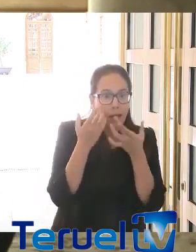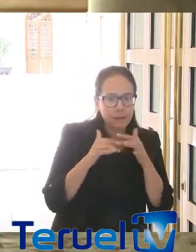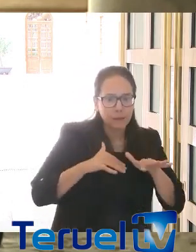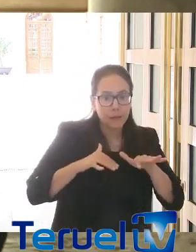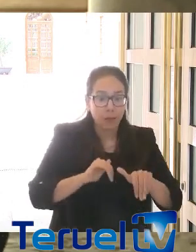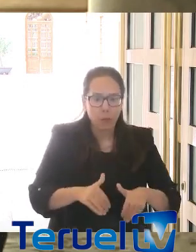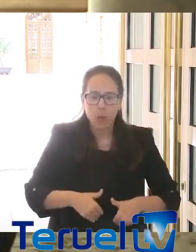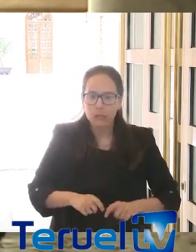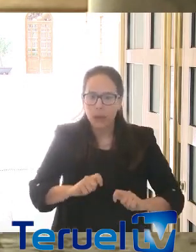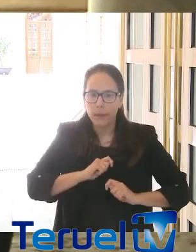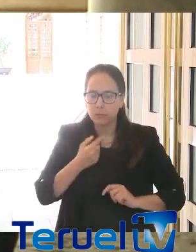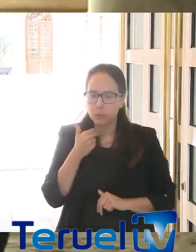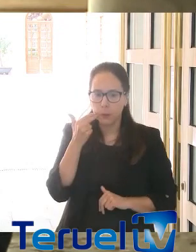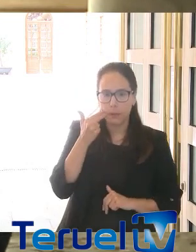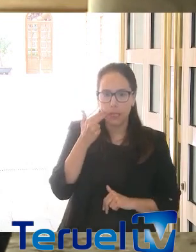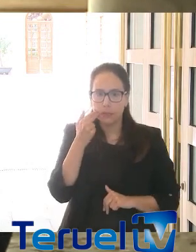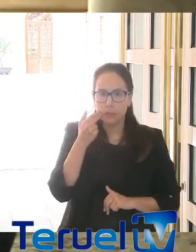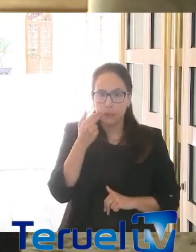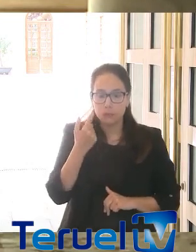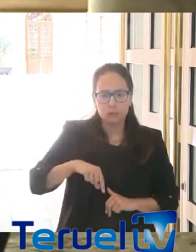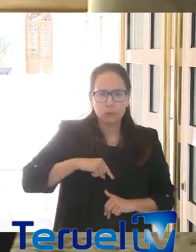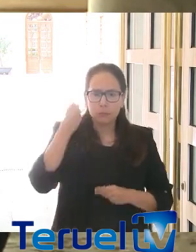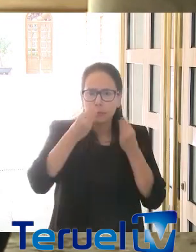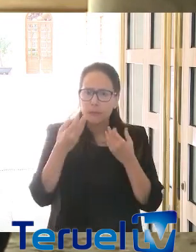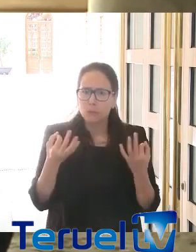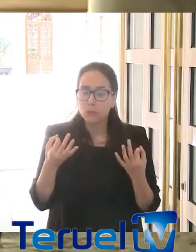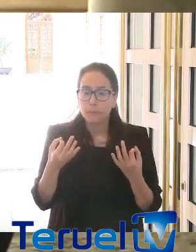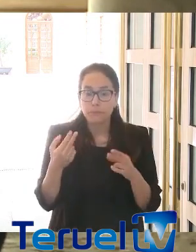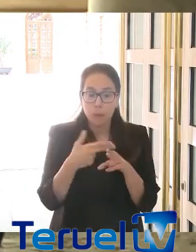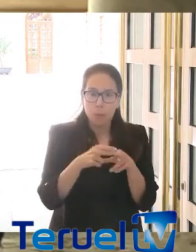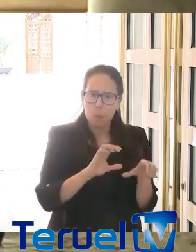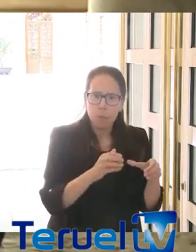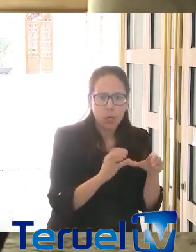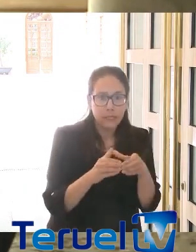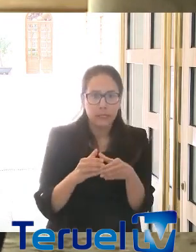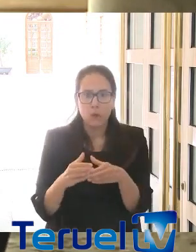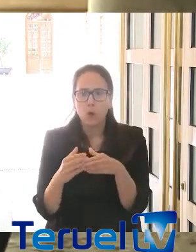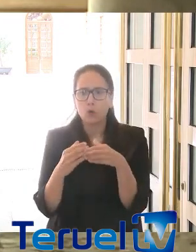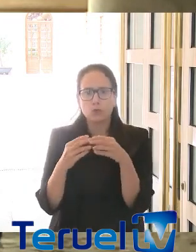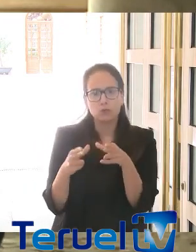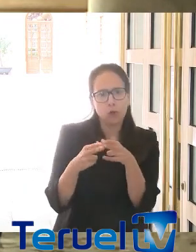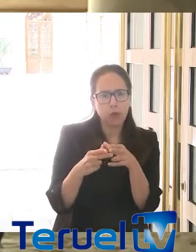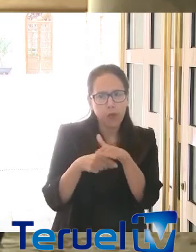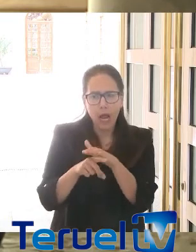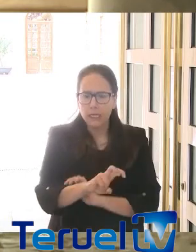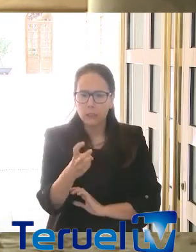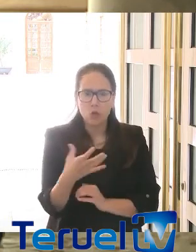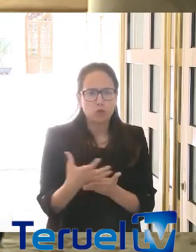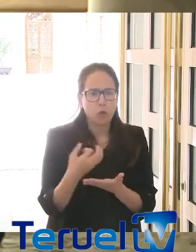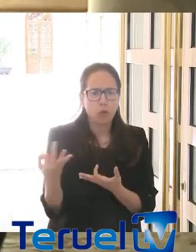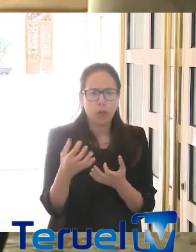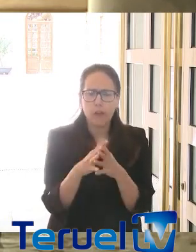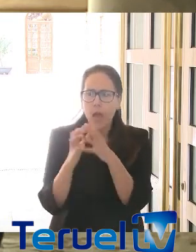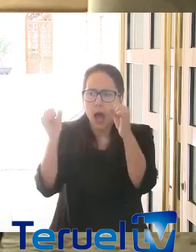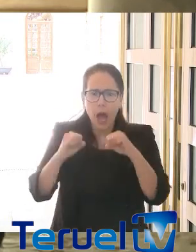la vuelta al trabajo. Nosotros lo que pensamos es que todas las fuerzas políticas y todas las fuerzas sociales de Aragón estén de acuerdo. Lo que permitirá es que